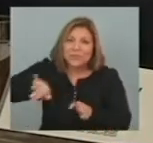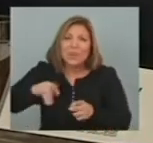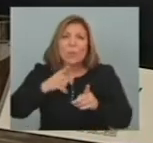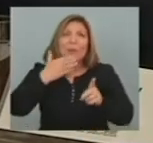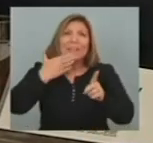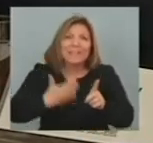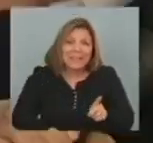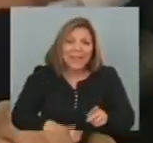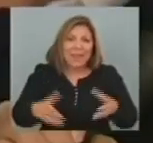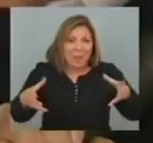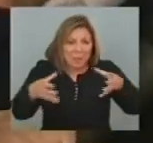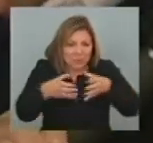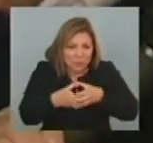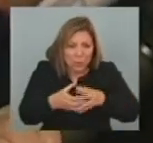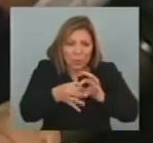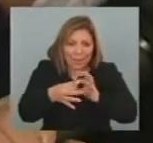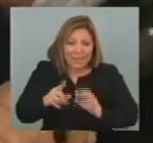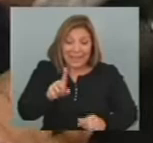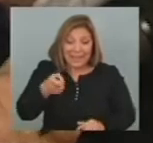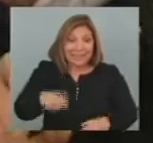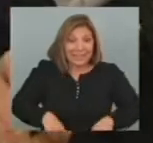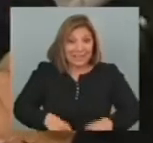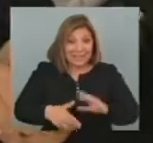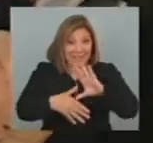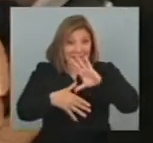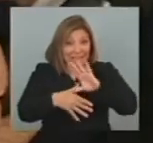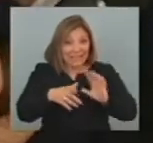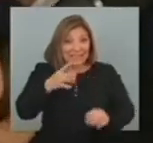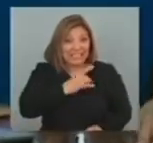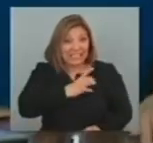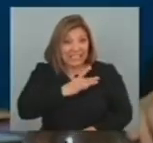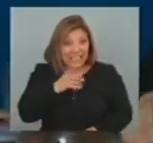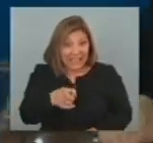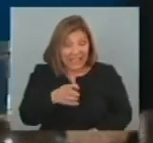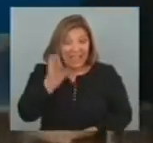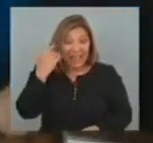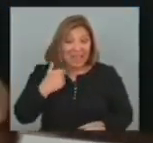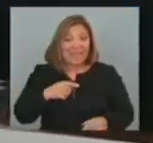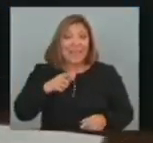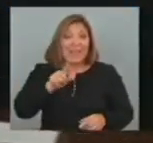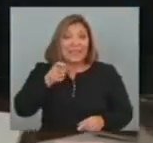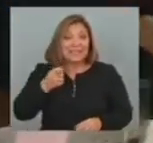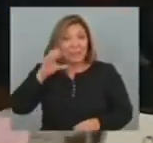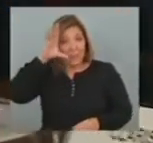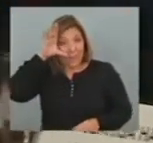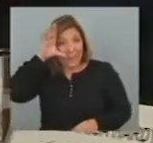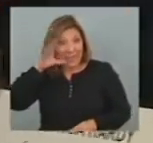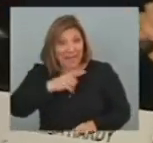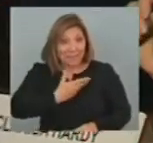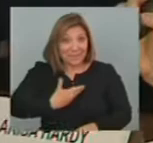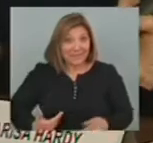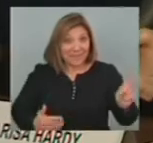una sociedad Más cohesionada La ex ministra De desarrollo social Chilena Durante la administración De la ex presidenta Miguel